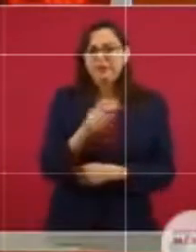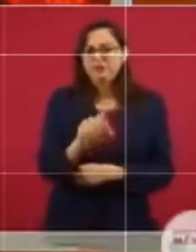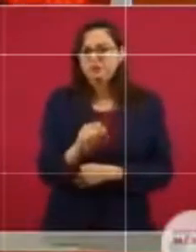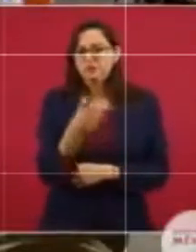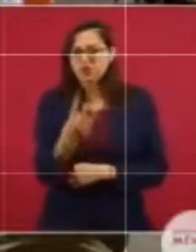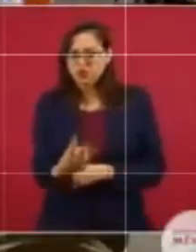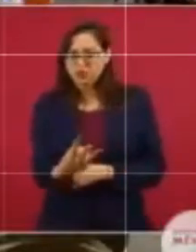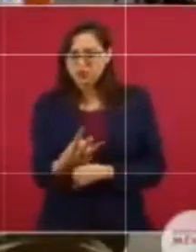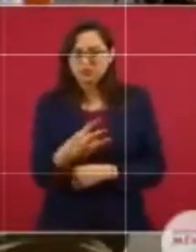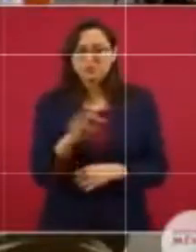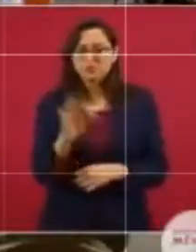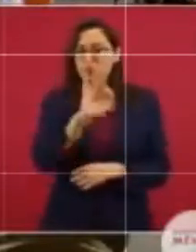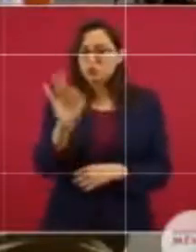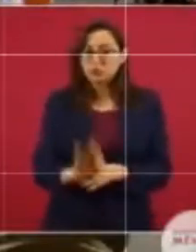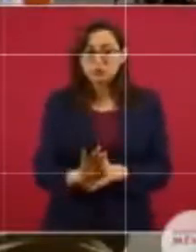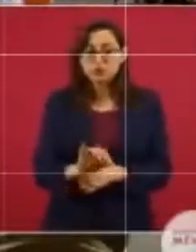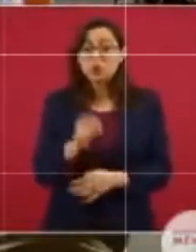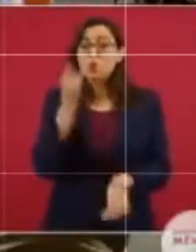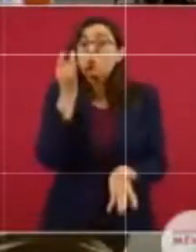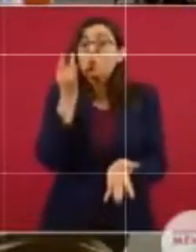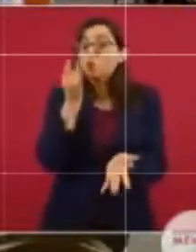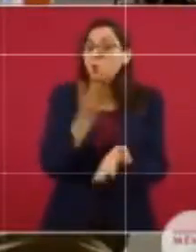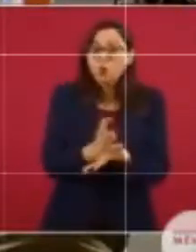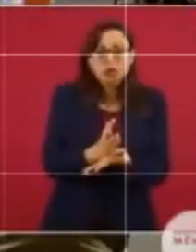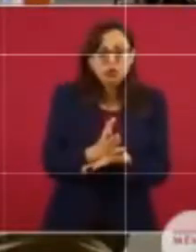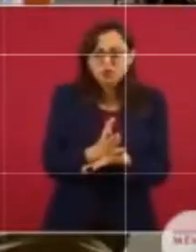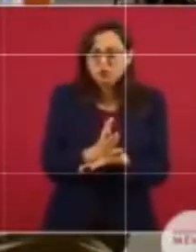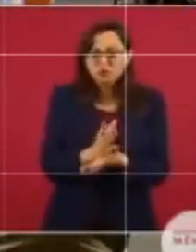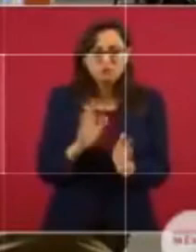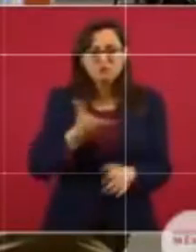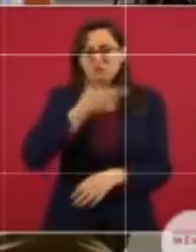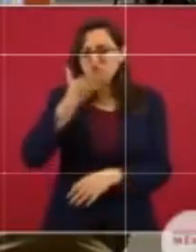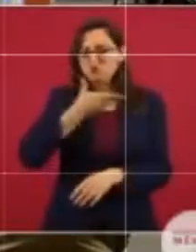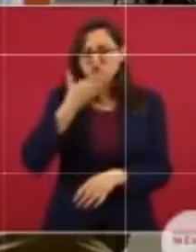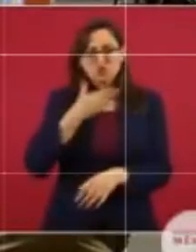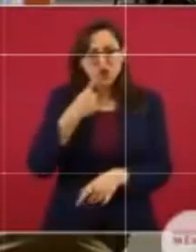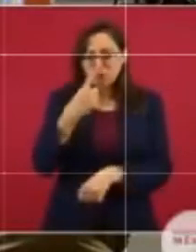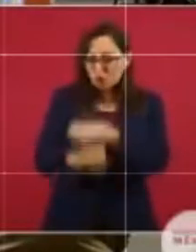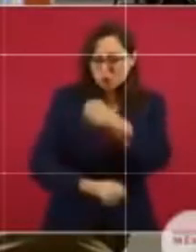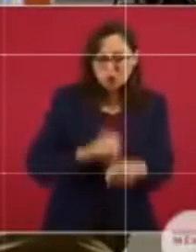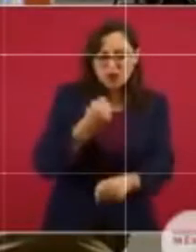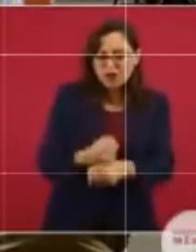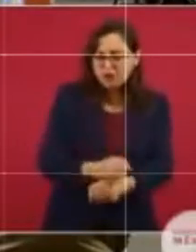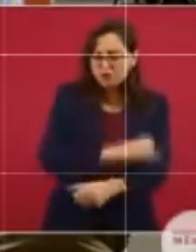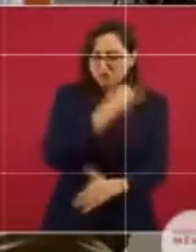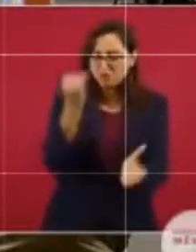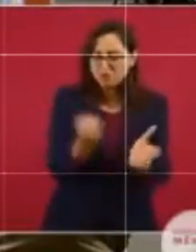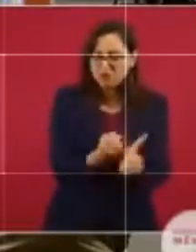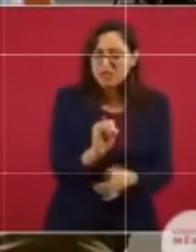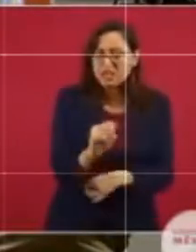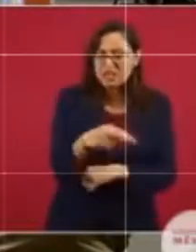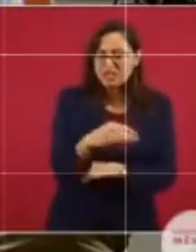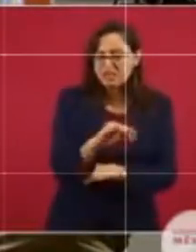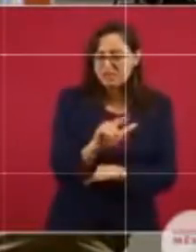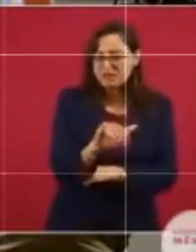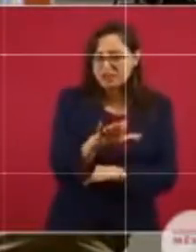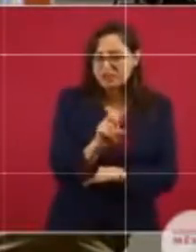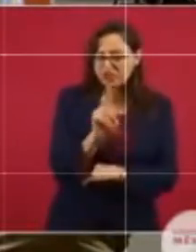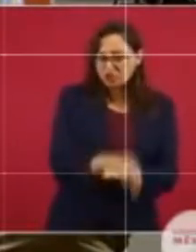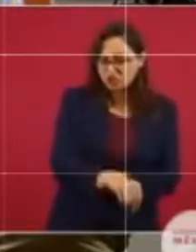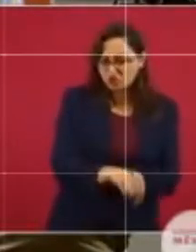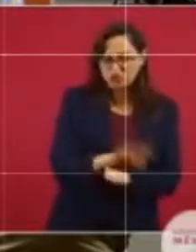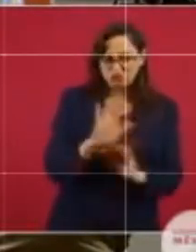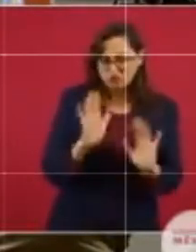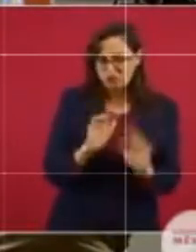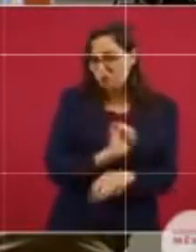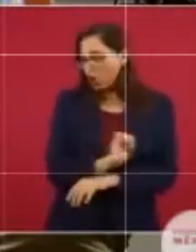¿Qué es? Inflación. En términos reales no hay aumento. Pero